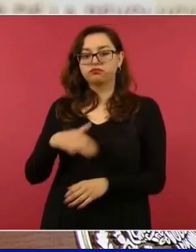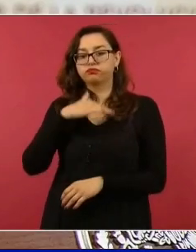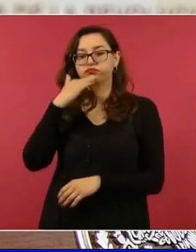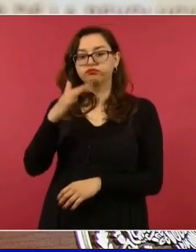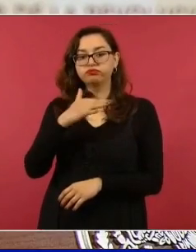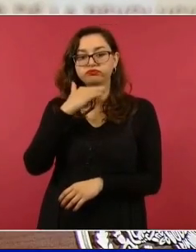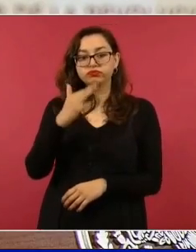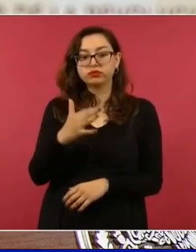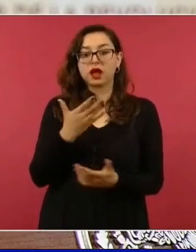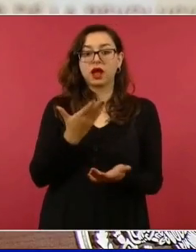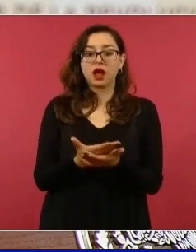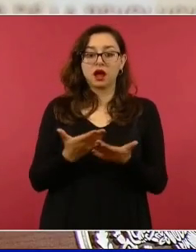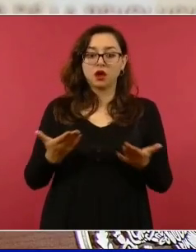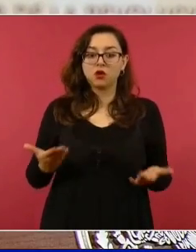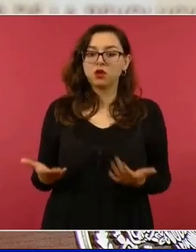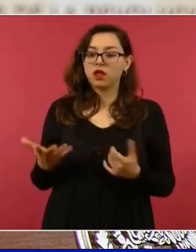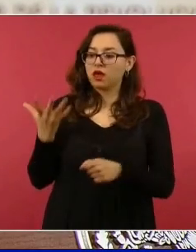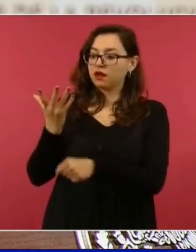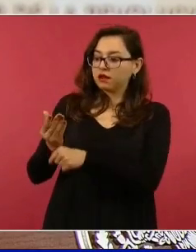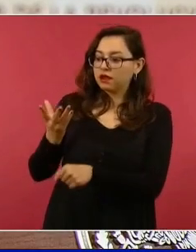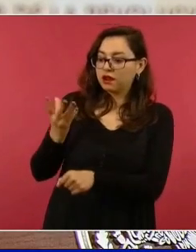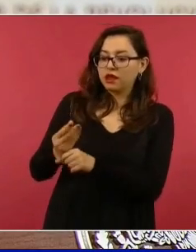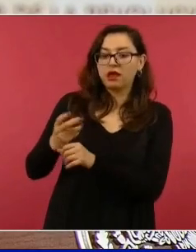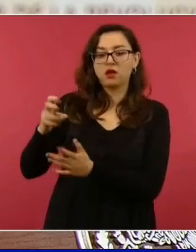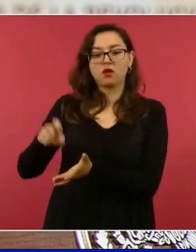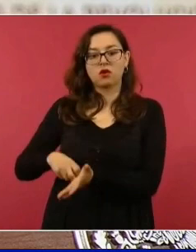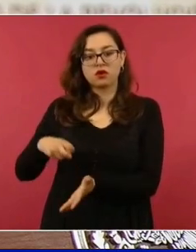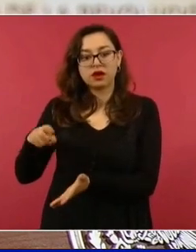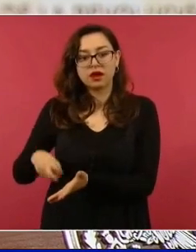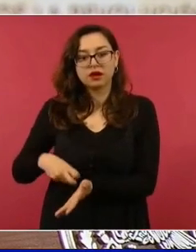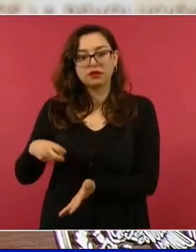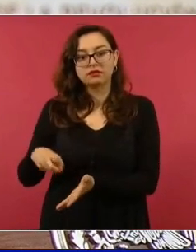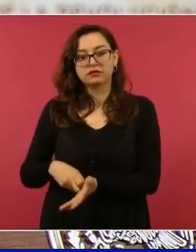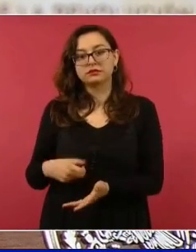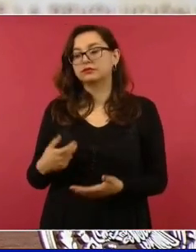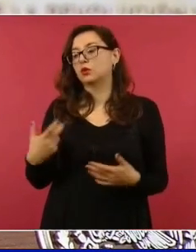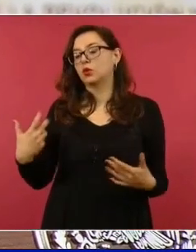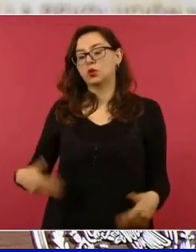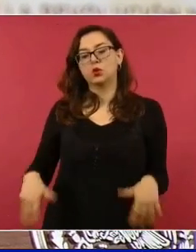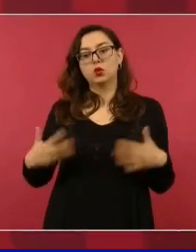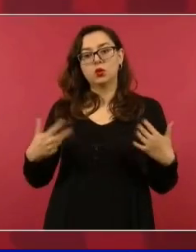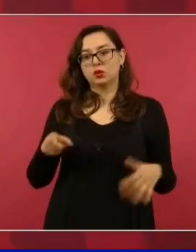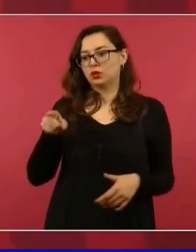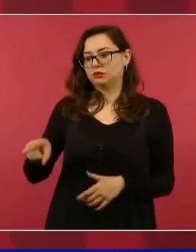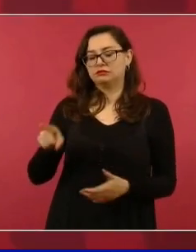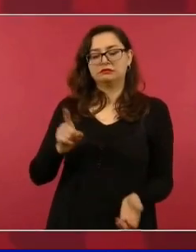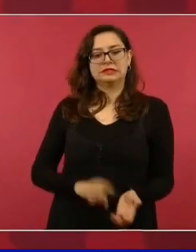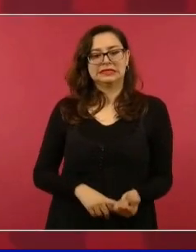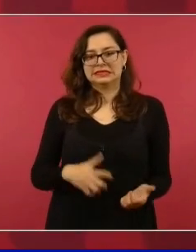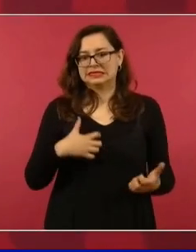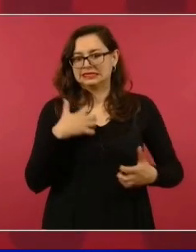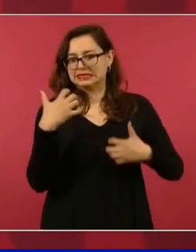hay resistencias tremendas.